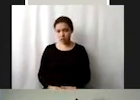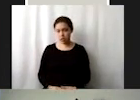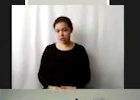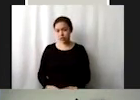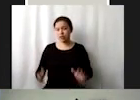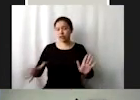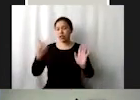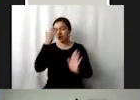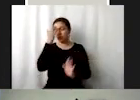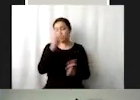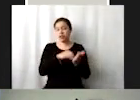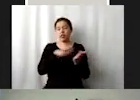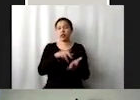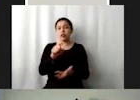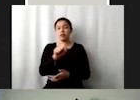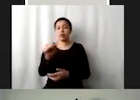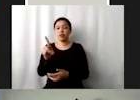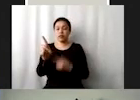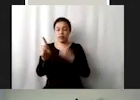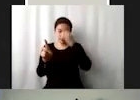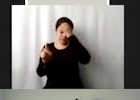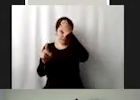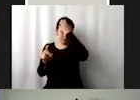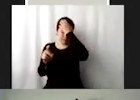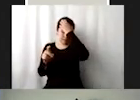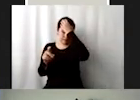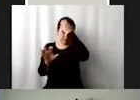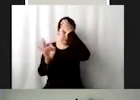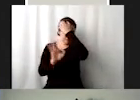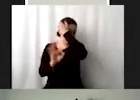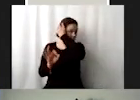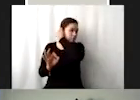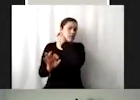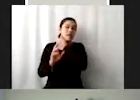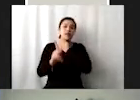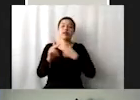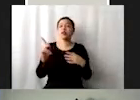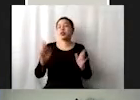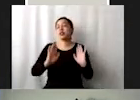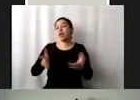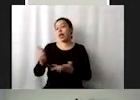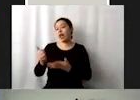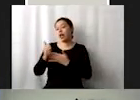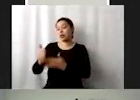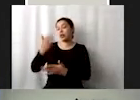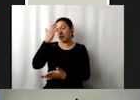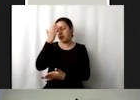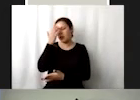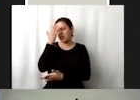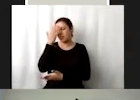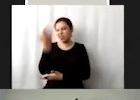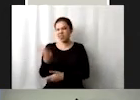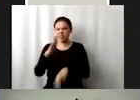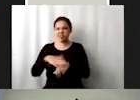de la agenda 2030 quizá lo mejor esta presentación les ayudó un poco más a enfatizar sobre lo